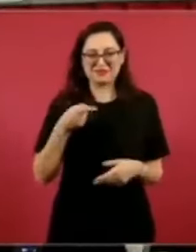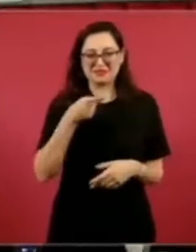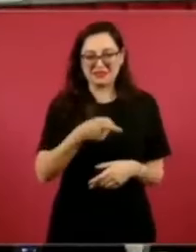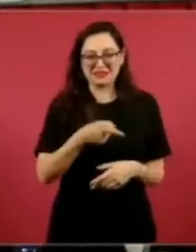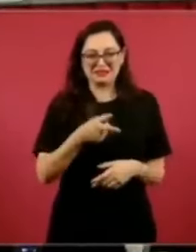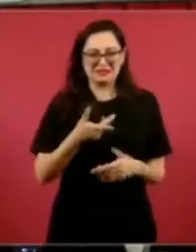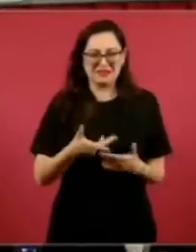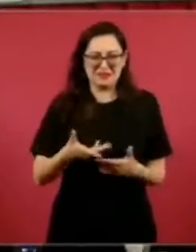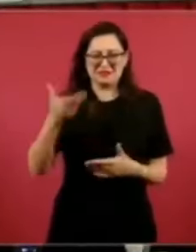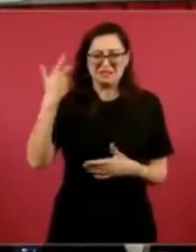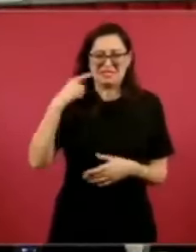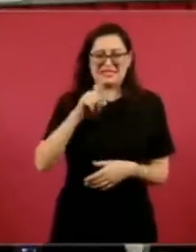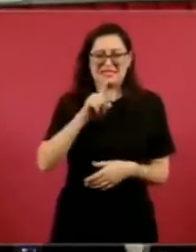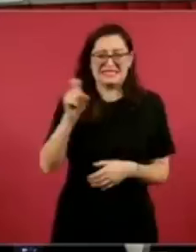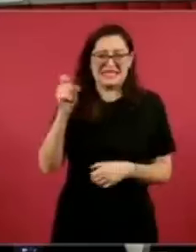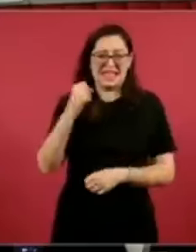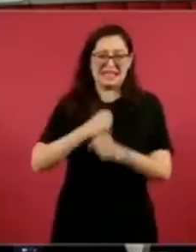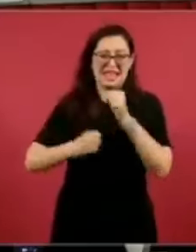hace más de 100 años.